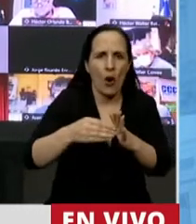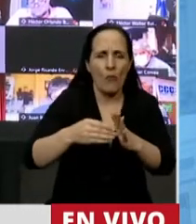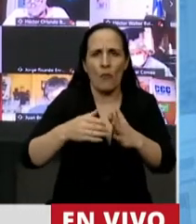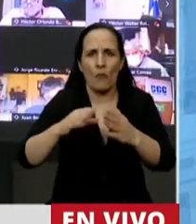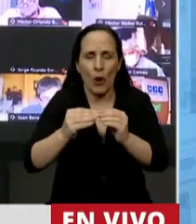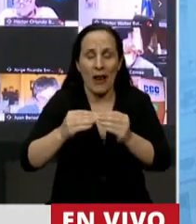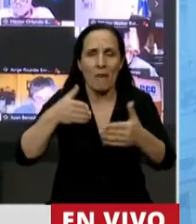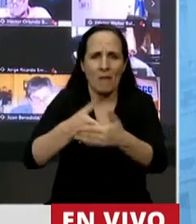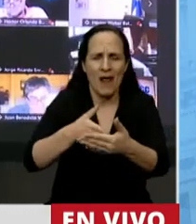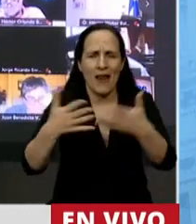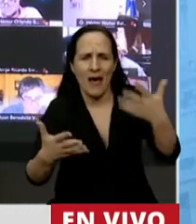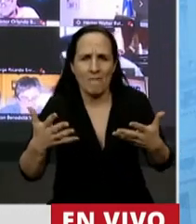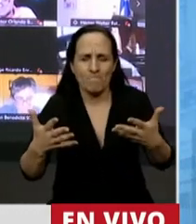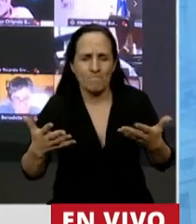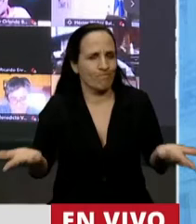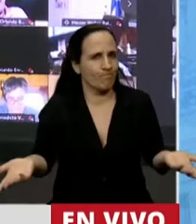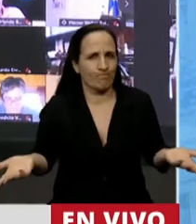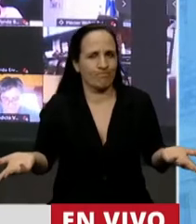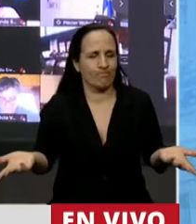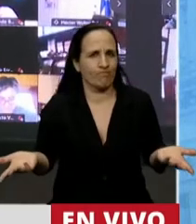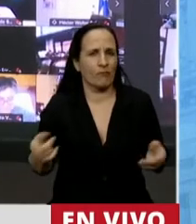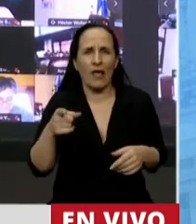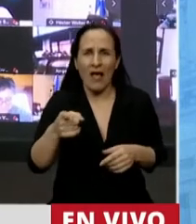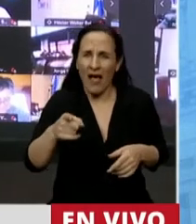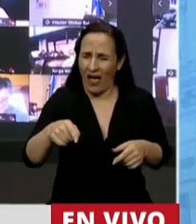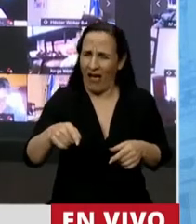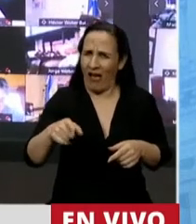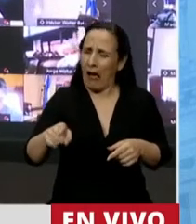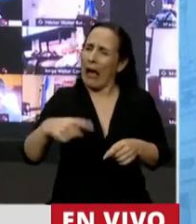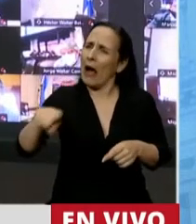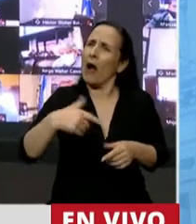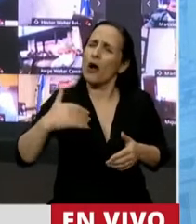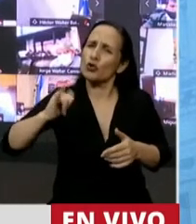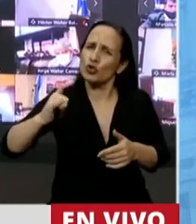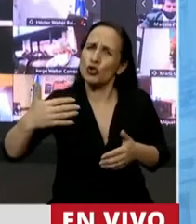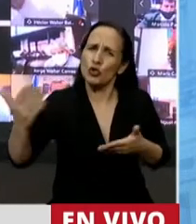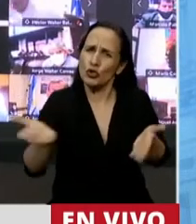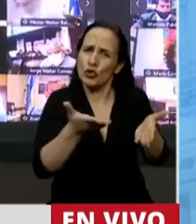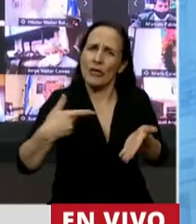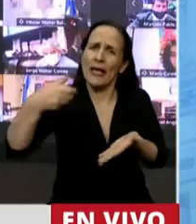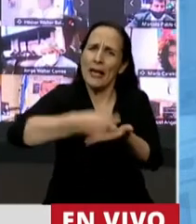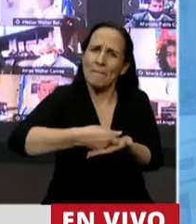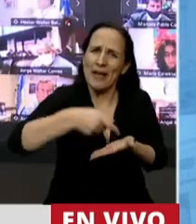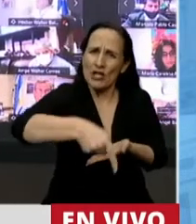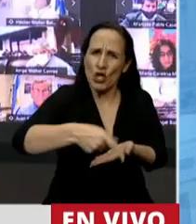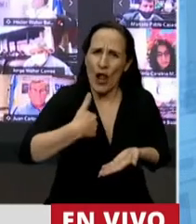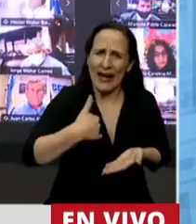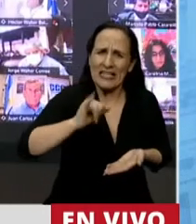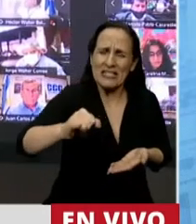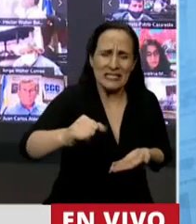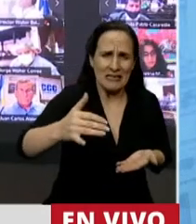hace todo lo contrario a pedirle la voluntad y el compromiso de seguir invirtiendo en nuestra Argentina. Y saben que